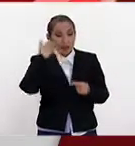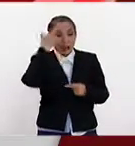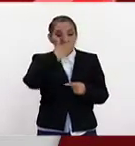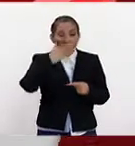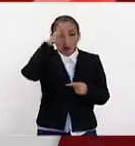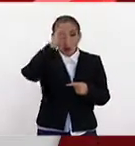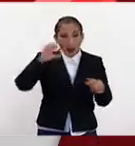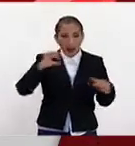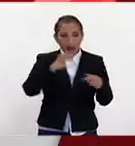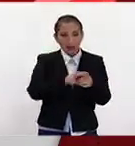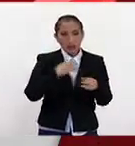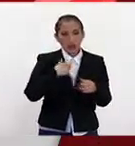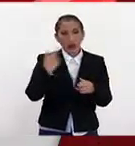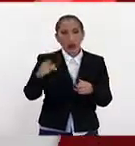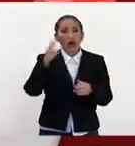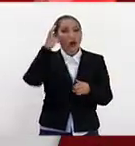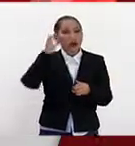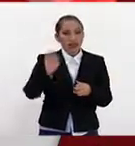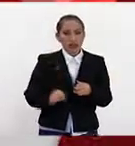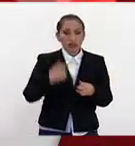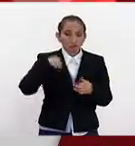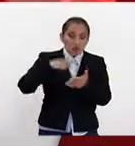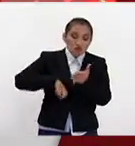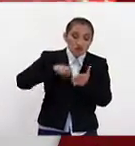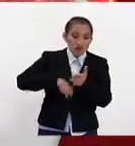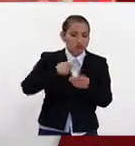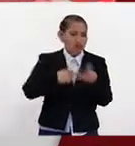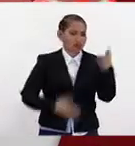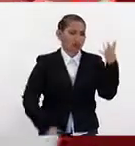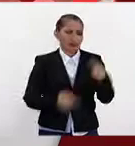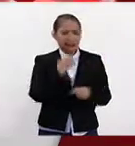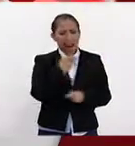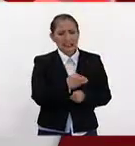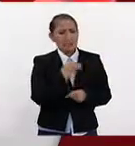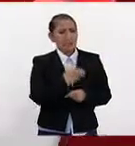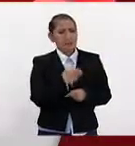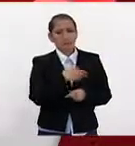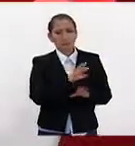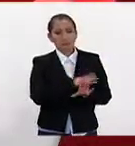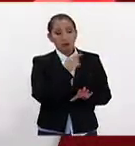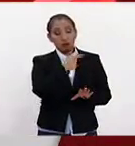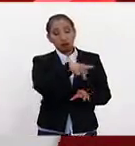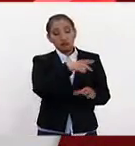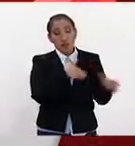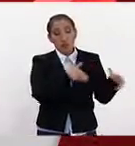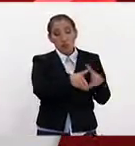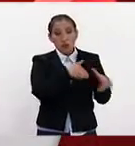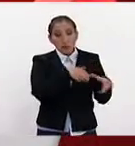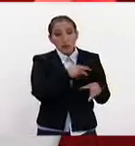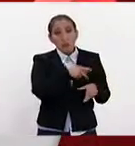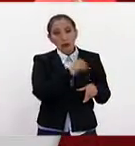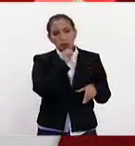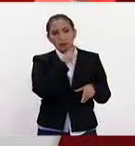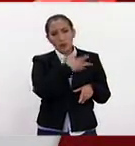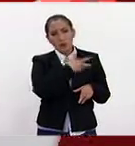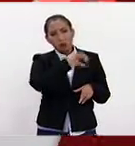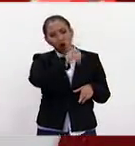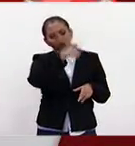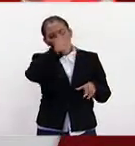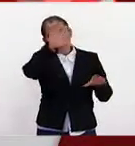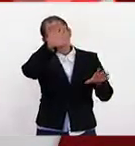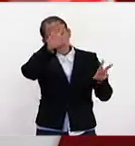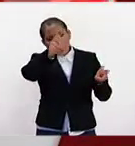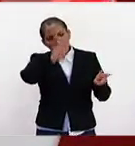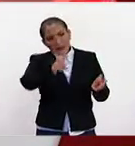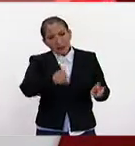su acuerdo con Corea del Sur, etc. Y eso es por cuestiones comerciales, pero también tenemos otros aspectos